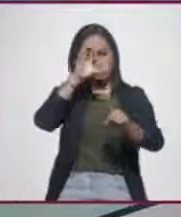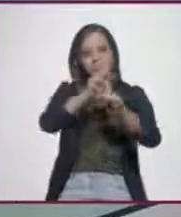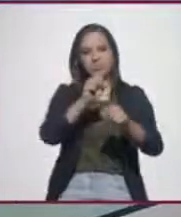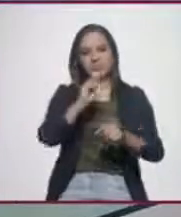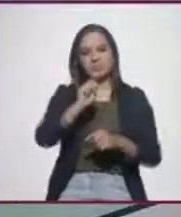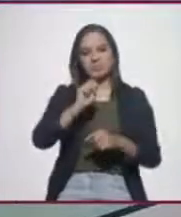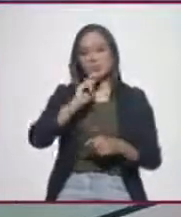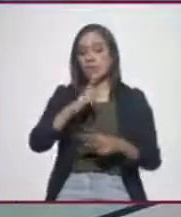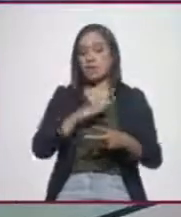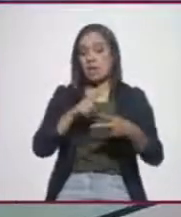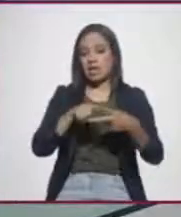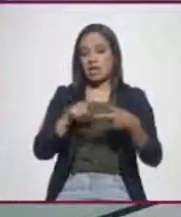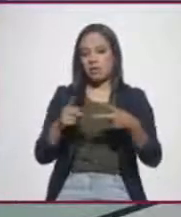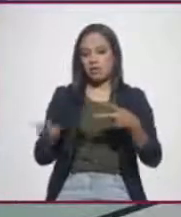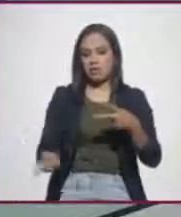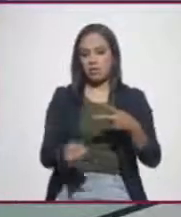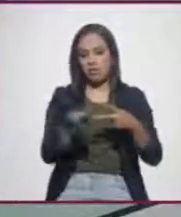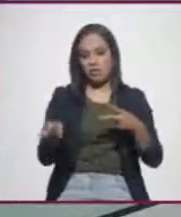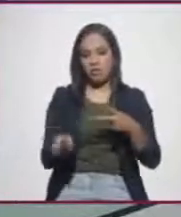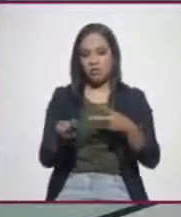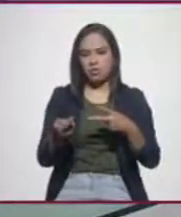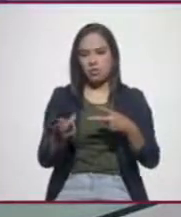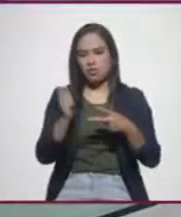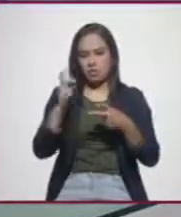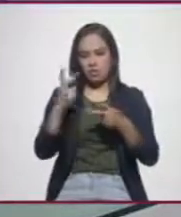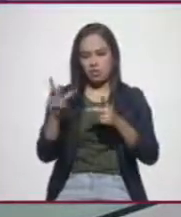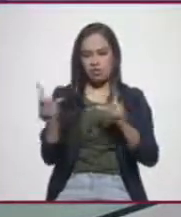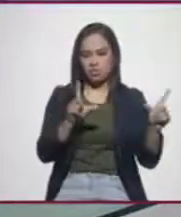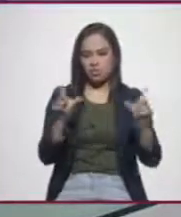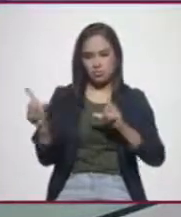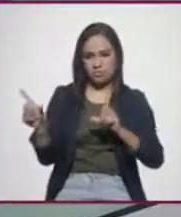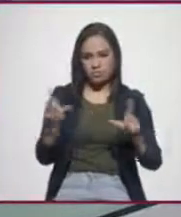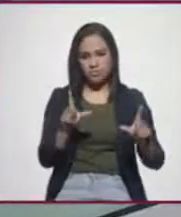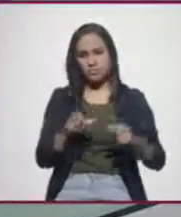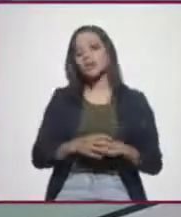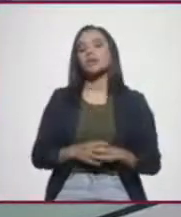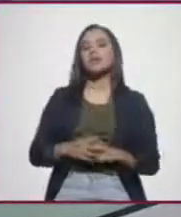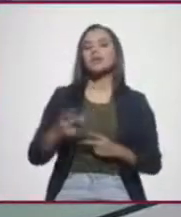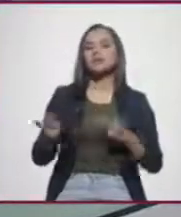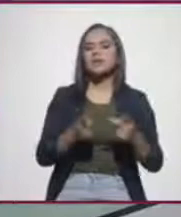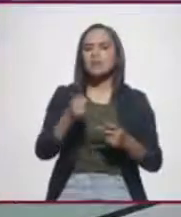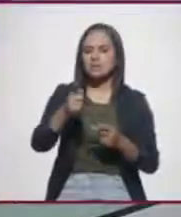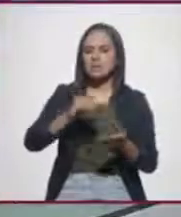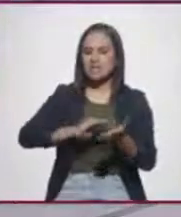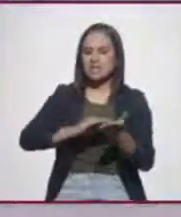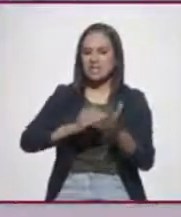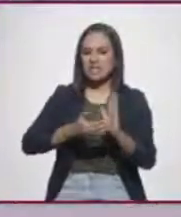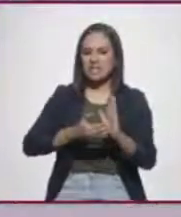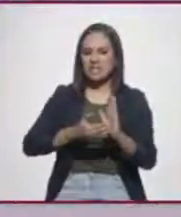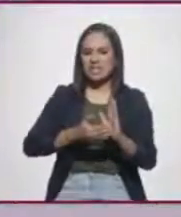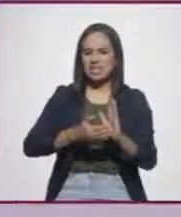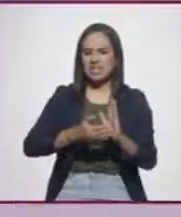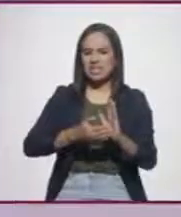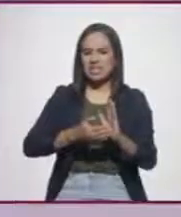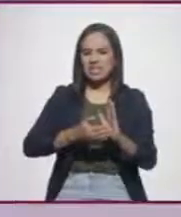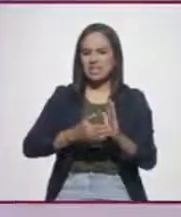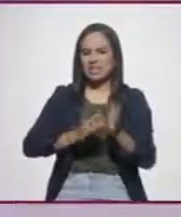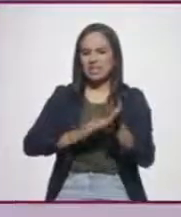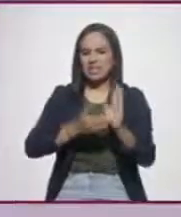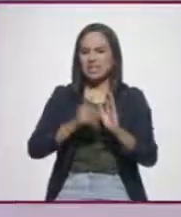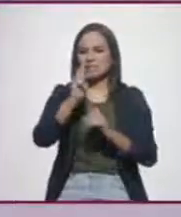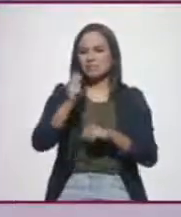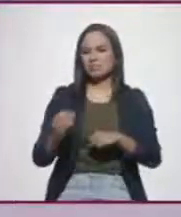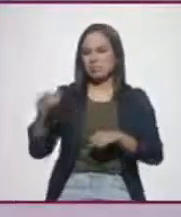dos preguntas, que son las últimas dos diapositivas, en su opinión, la estrategia de la estrategia